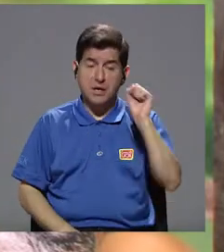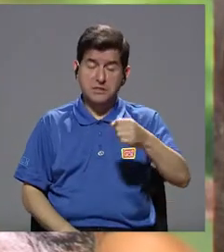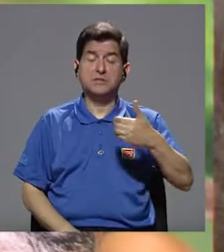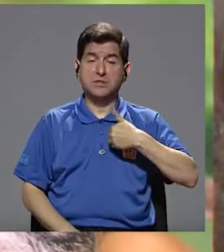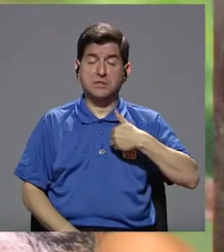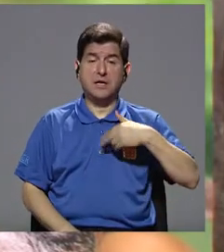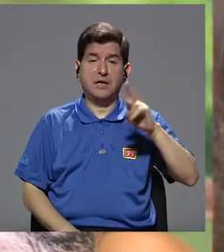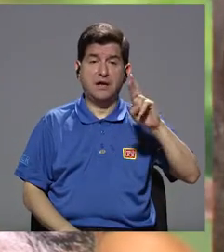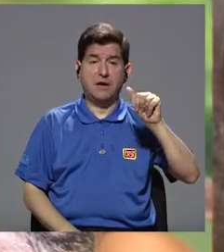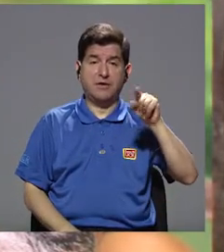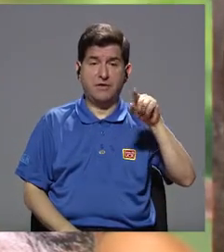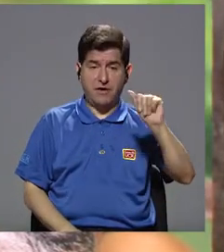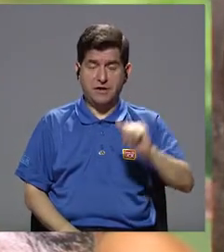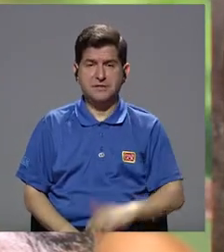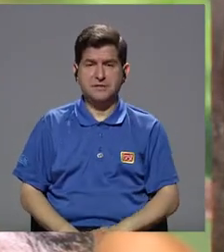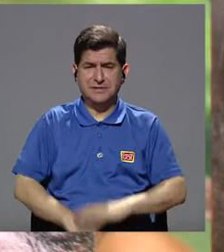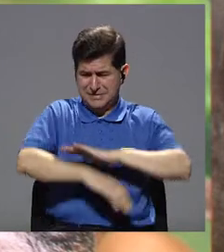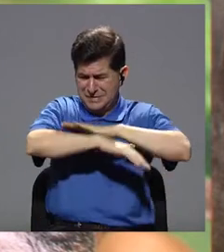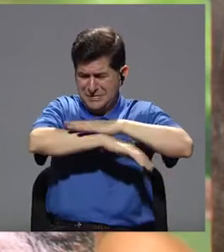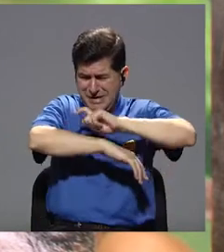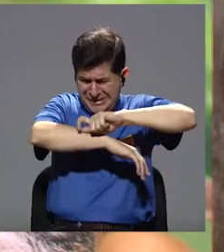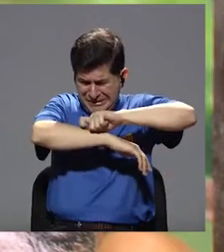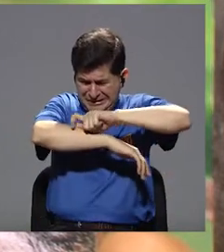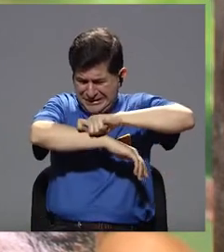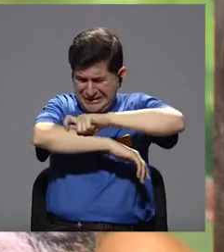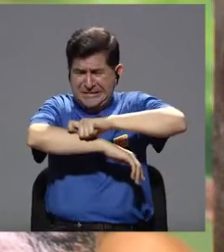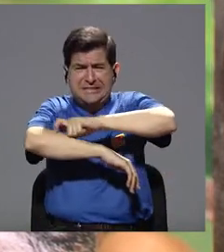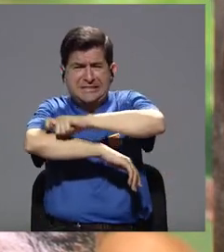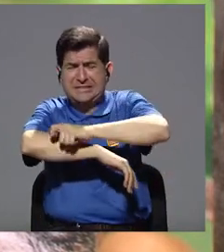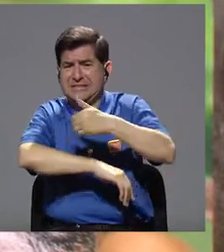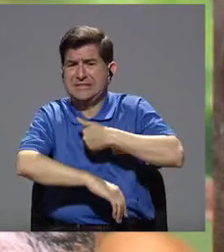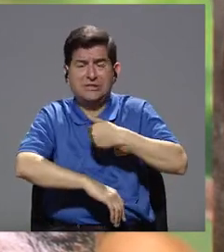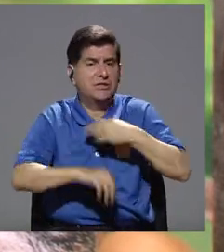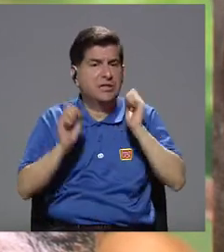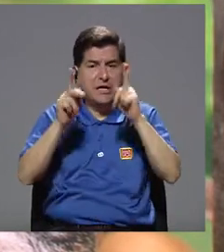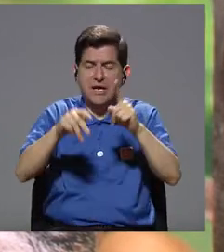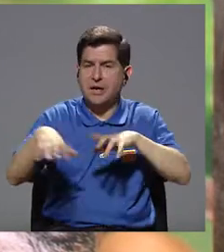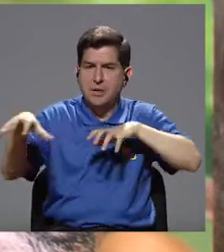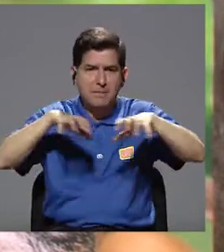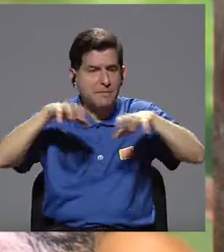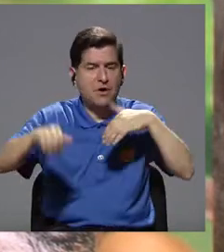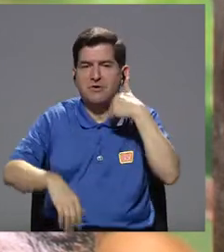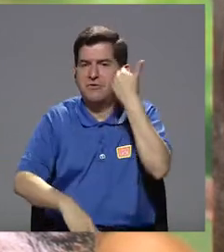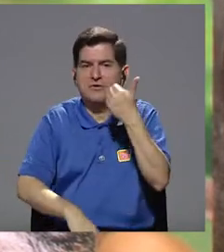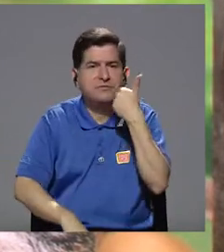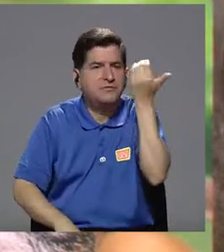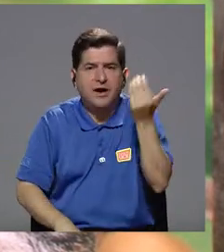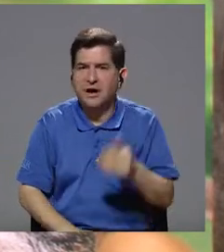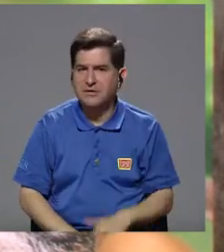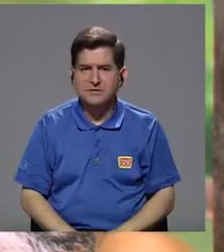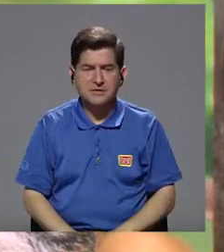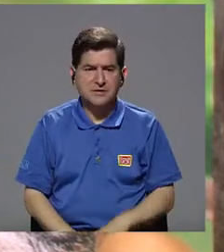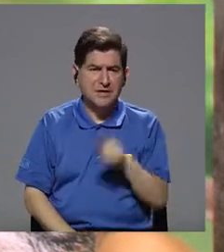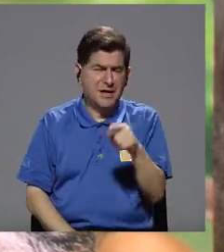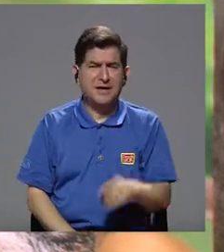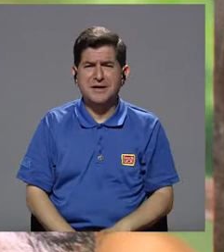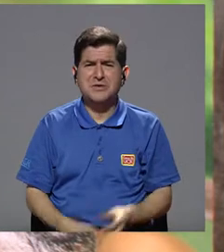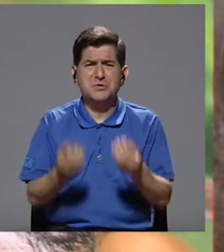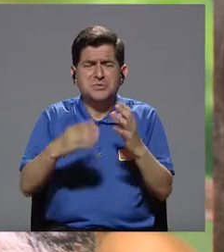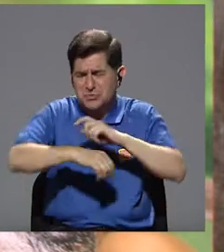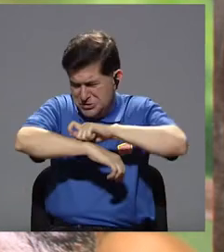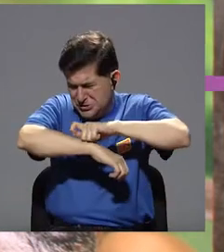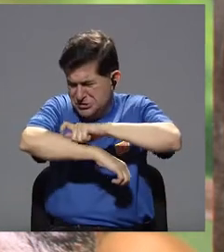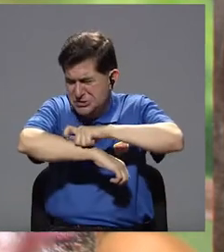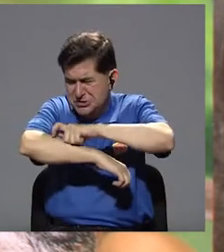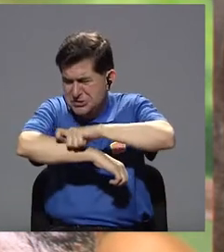raza, entonces su pelo era un nudo completo. No tenían ni siquiera posibilidad de moverse fácilmente porque estaban tan llenos